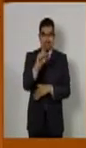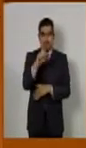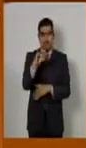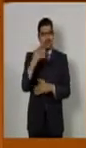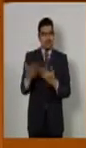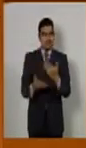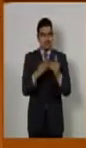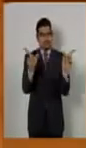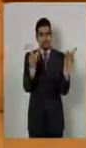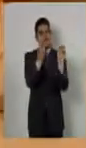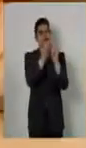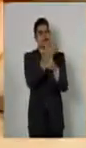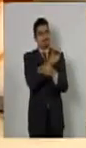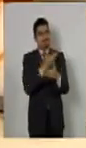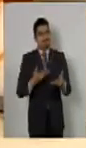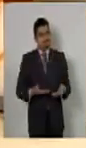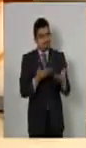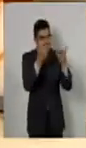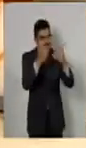cuanto, senadora presidenta.